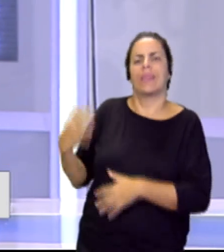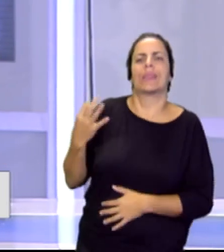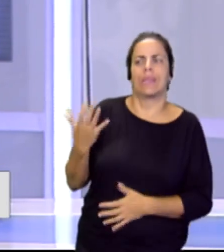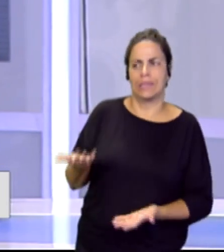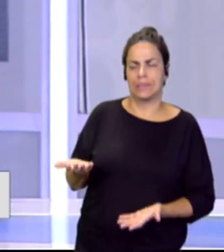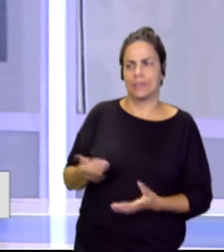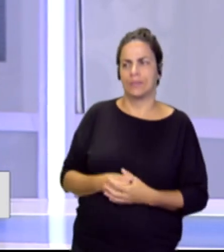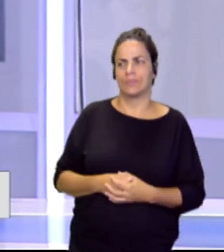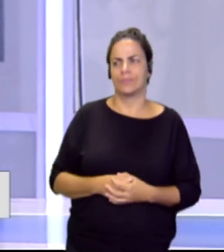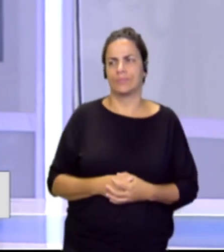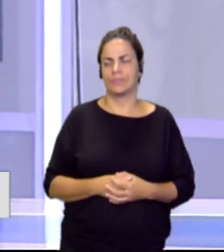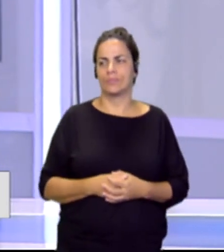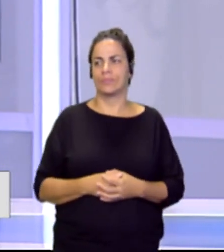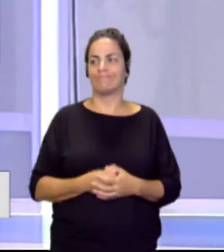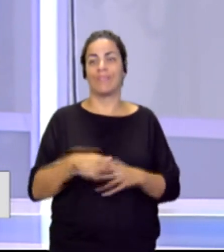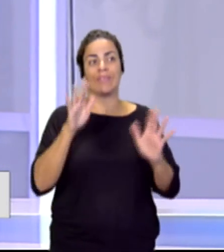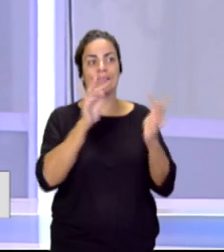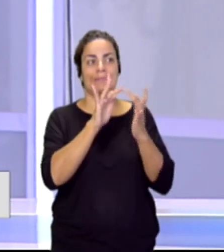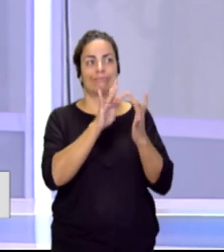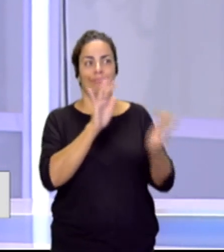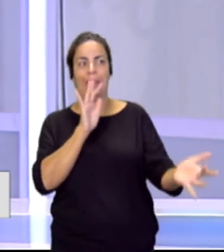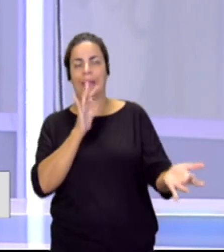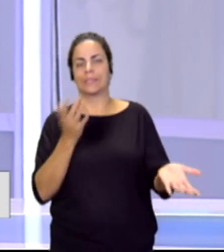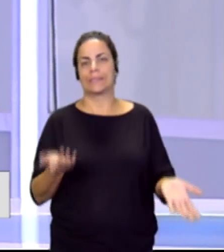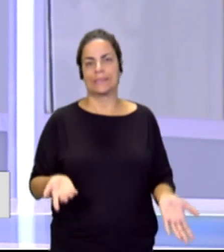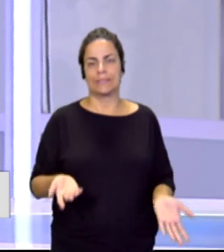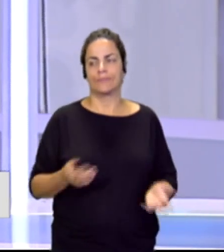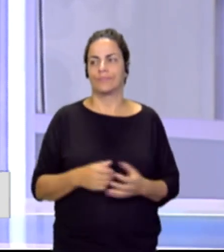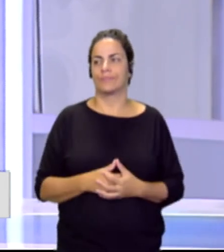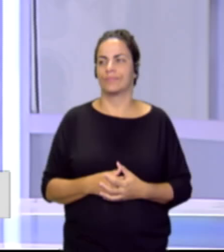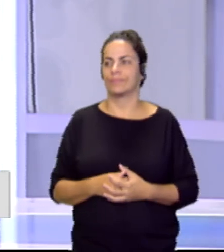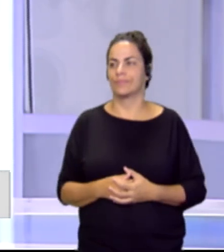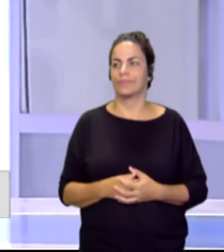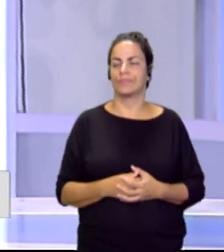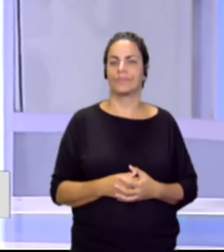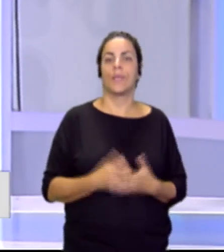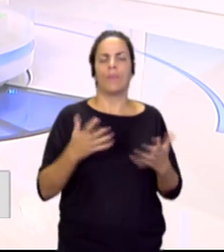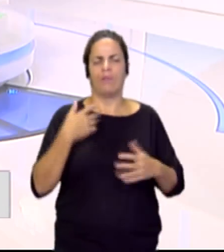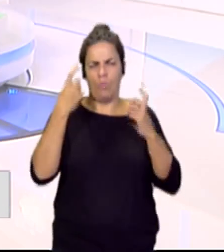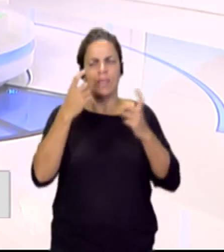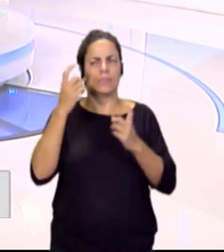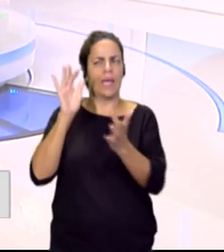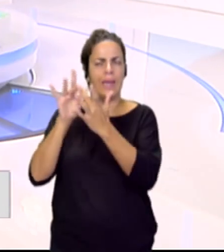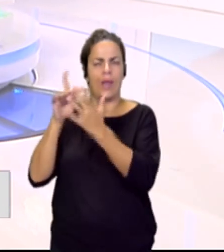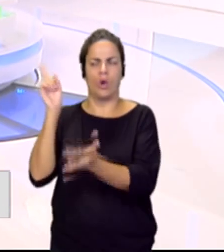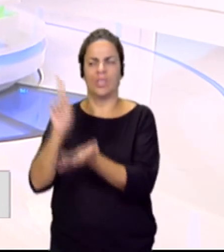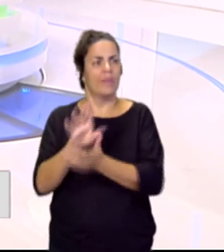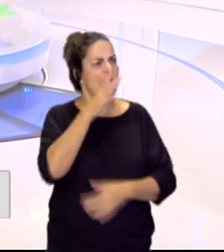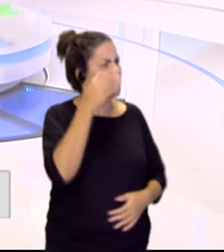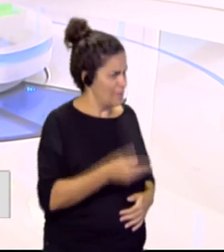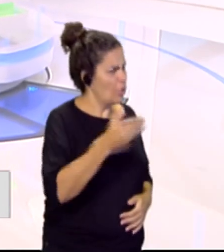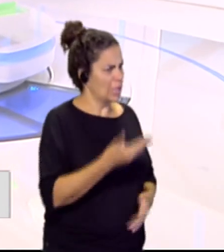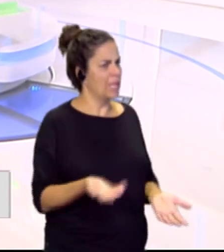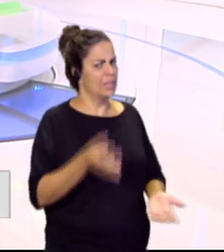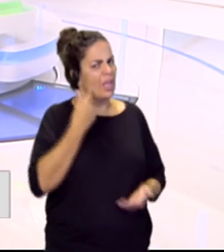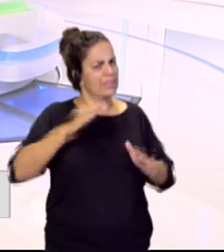Bueno, a ver si tenemos esa comunicación. Hemos perdido esa comunicación, pero vamos a intentar recuperarla. Pero, qué es importante? ¿Sabes lo que te digo? Es importante que